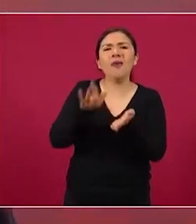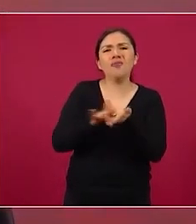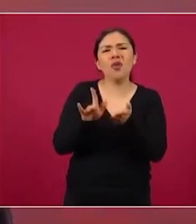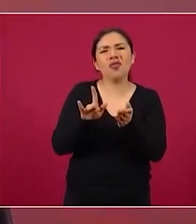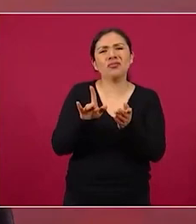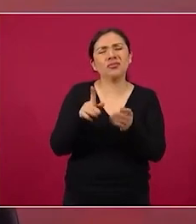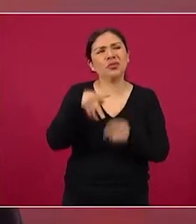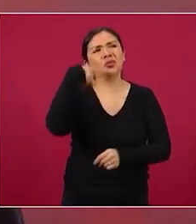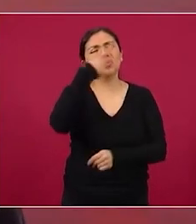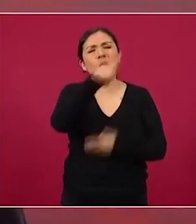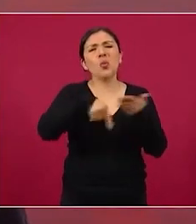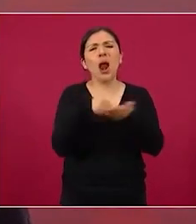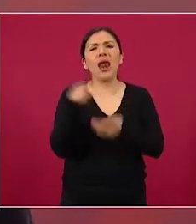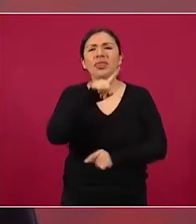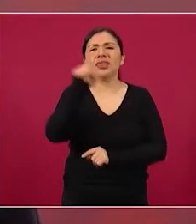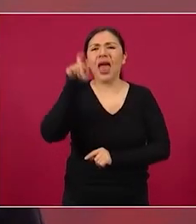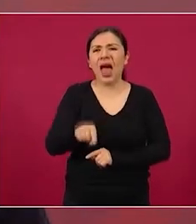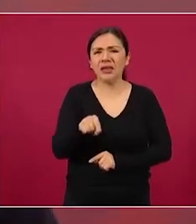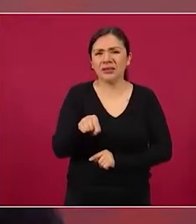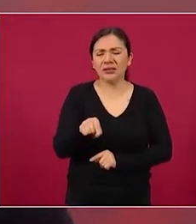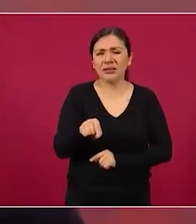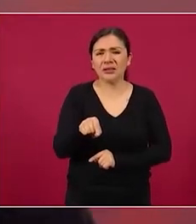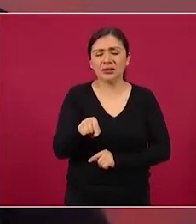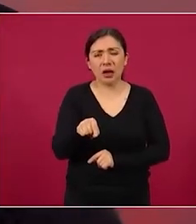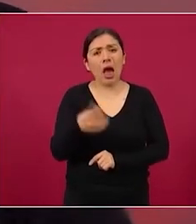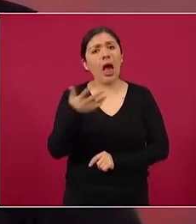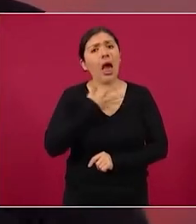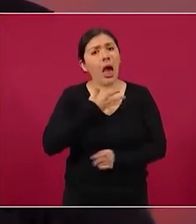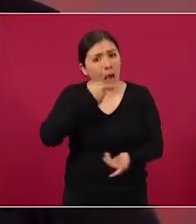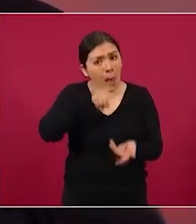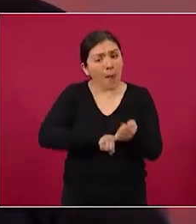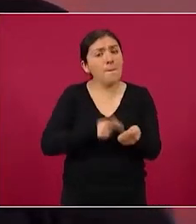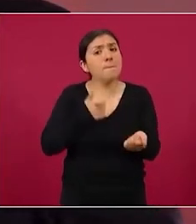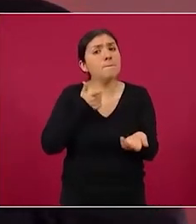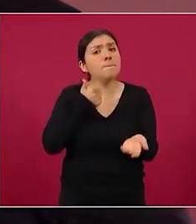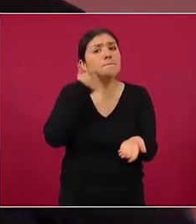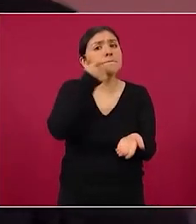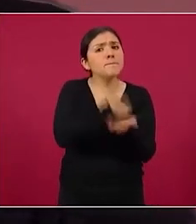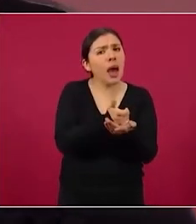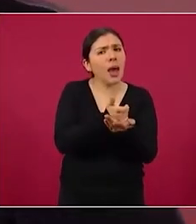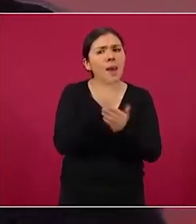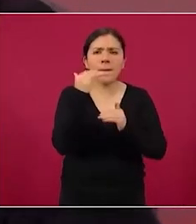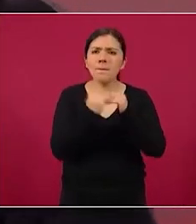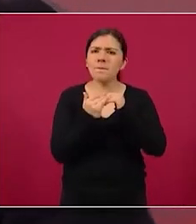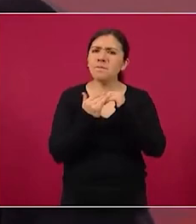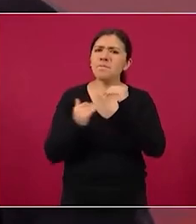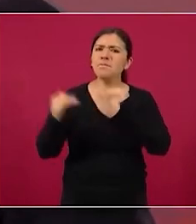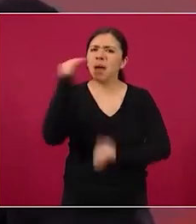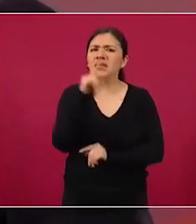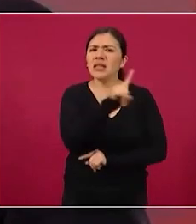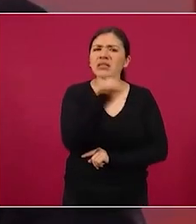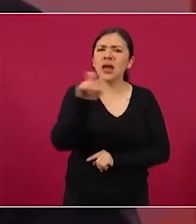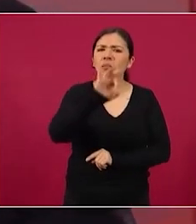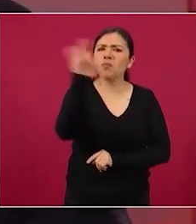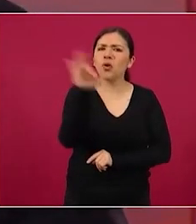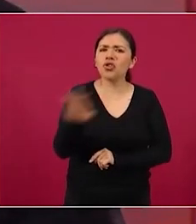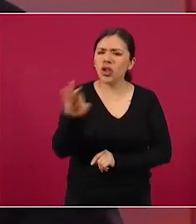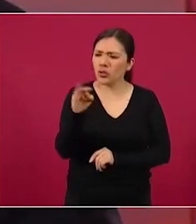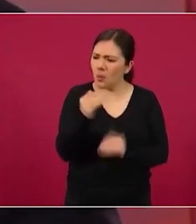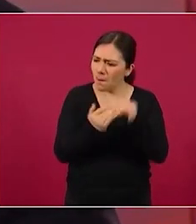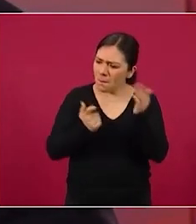de Texas y que se pagaba más del 100% de su costo